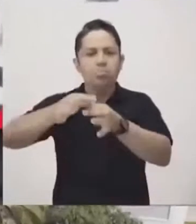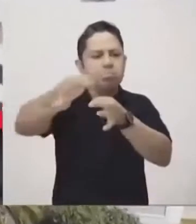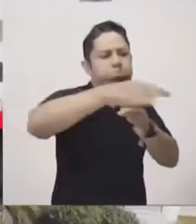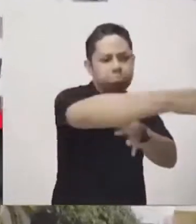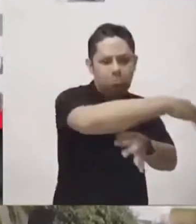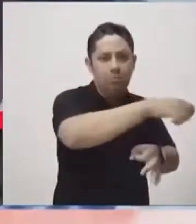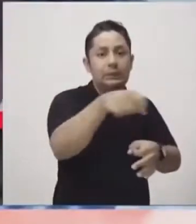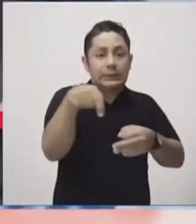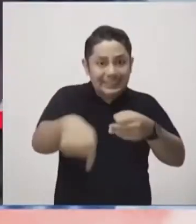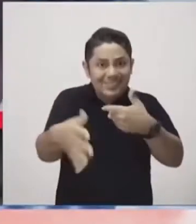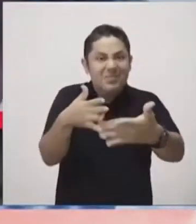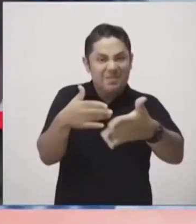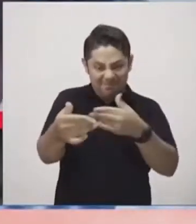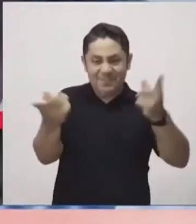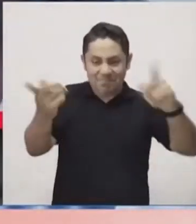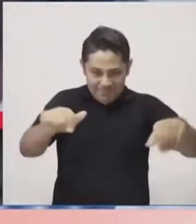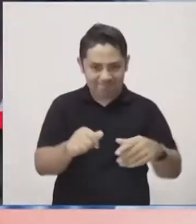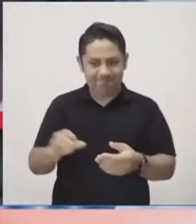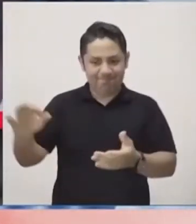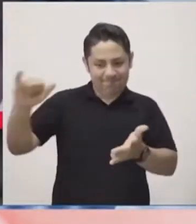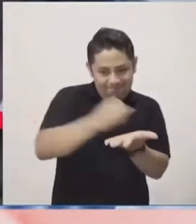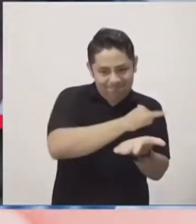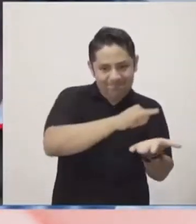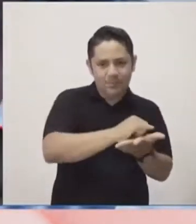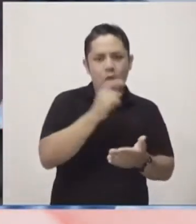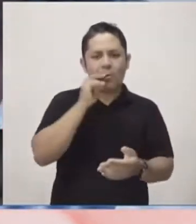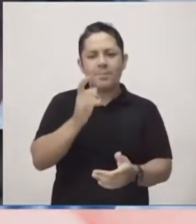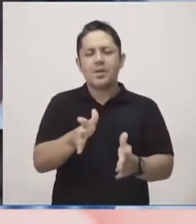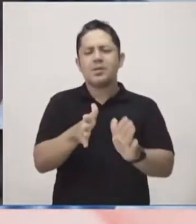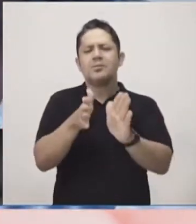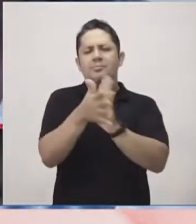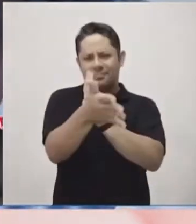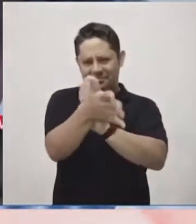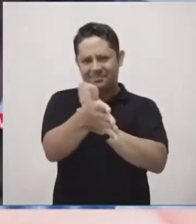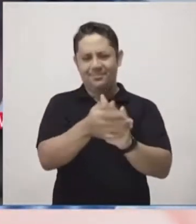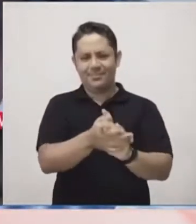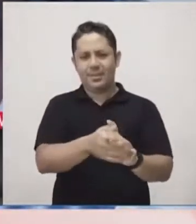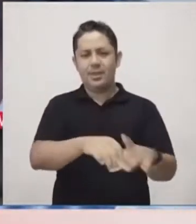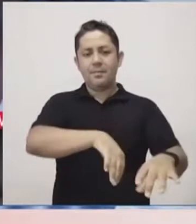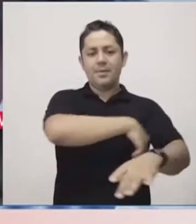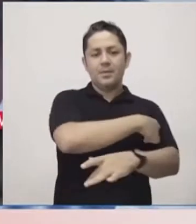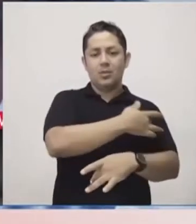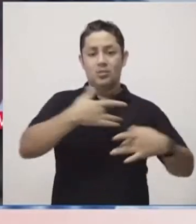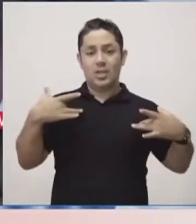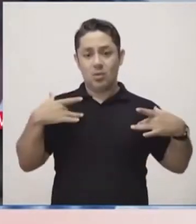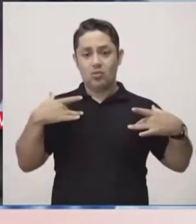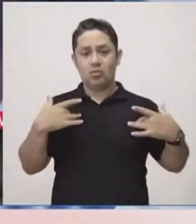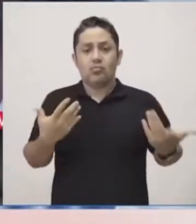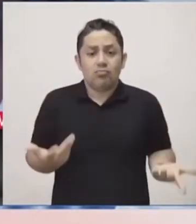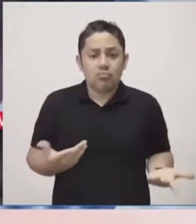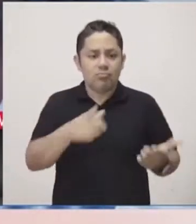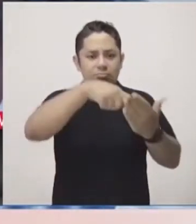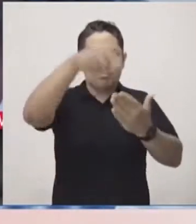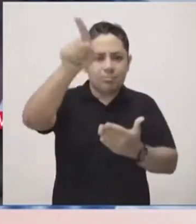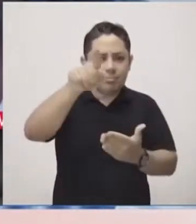Ministerio de Salud fue Santander, Norte de Santander, todo el eje cafetero, es decir, Manzal, Samenia, Pereira